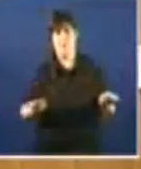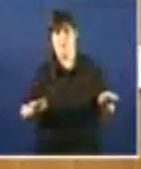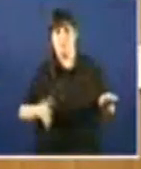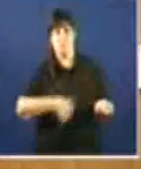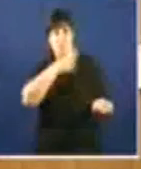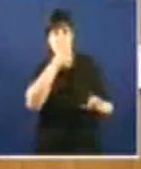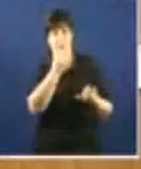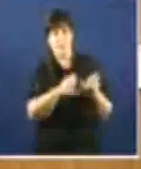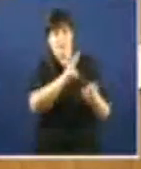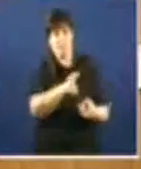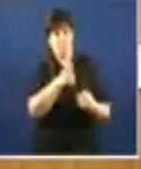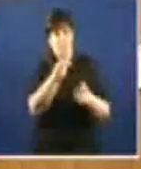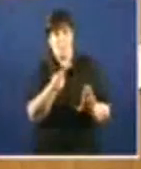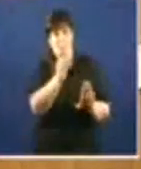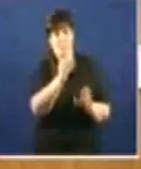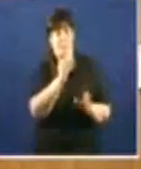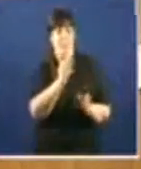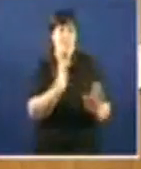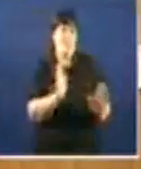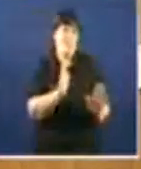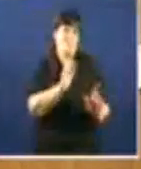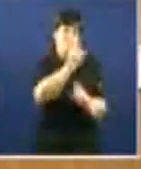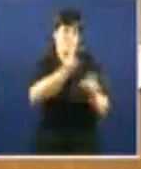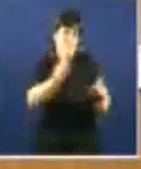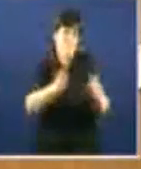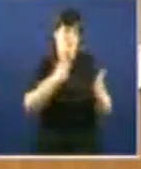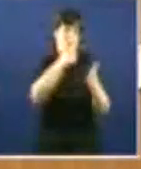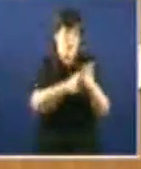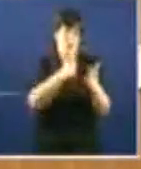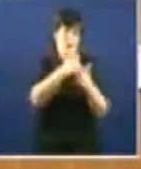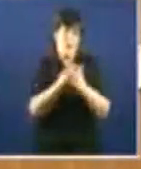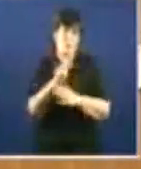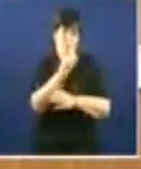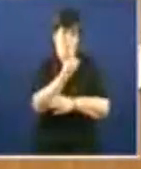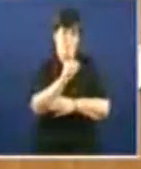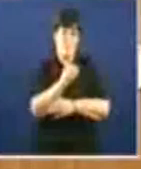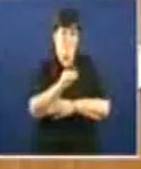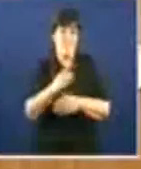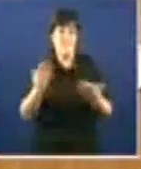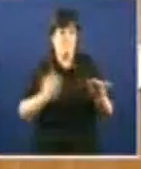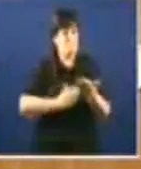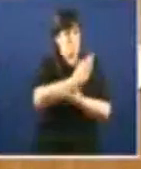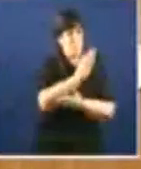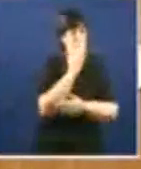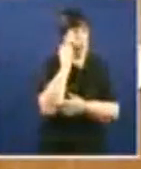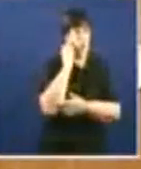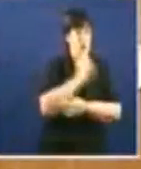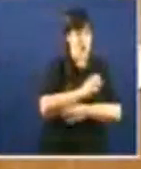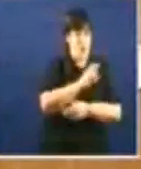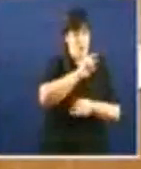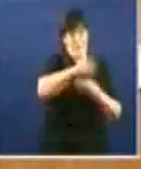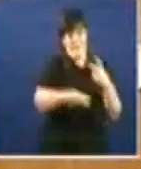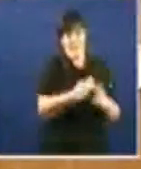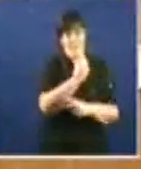do canón que van ter que pagar todos os cidadáns sin unse remediantes. Por un lado, a reforma energética do señor Rajoy, e o segundo,